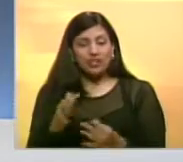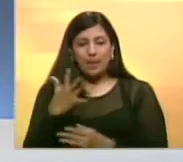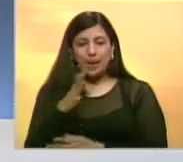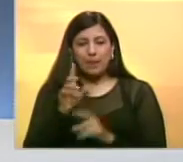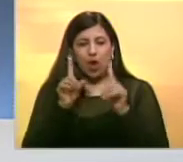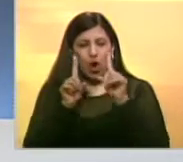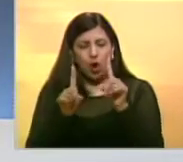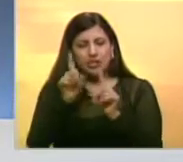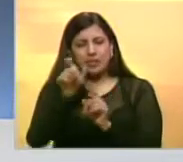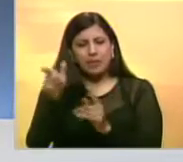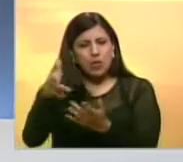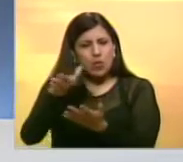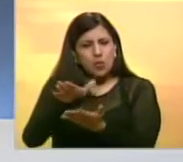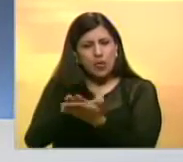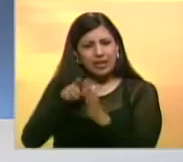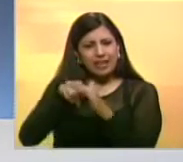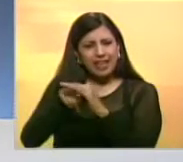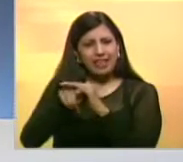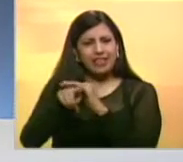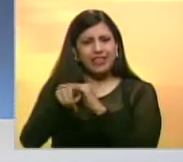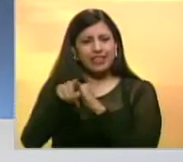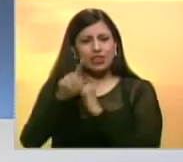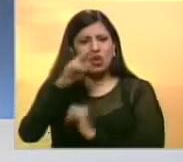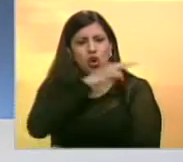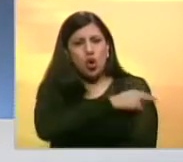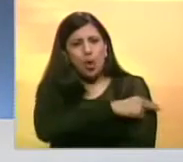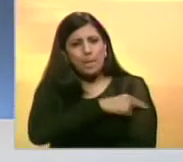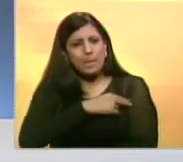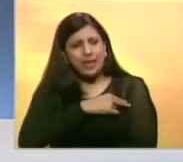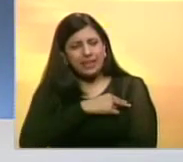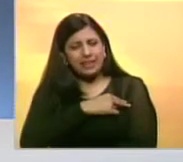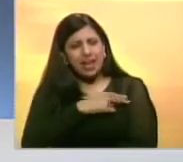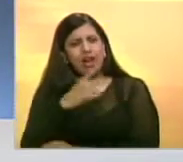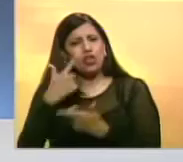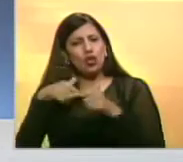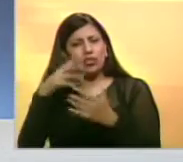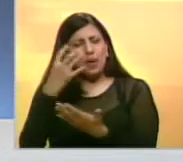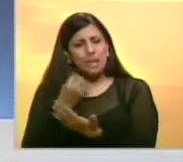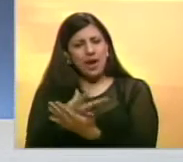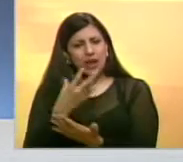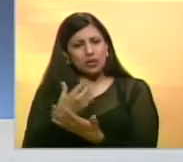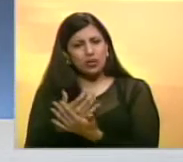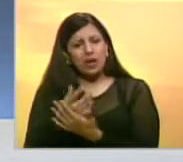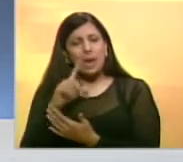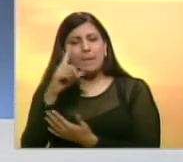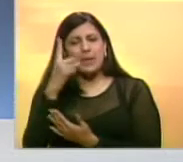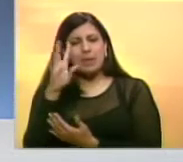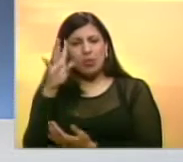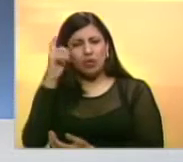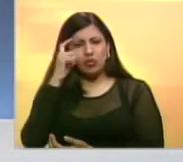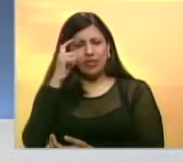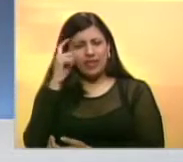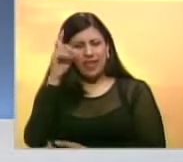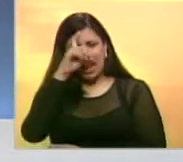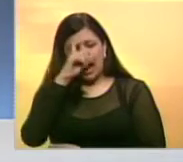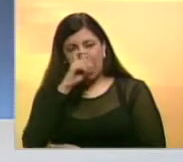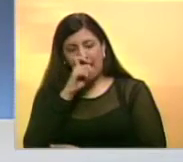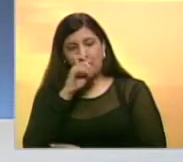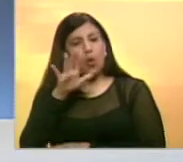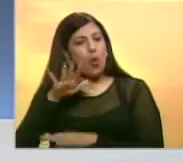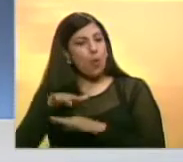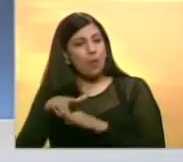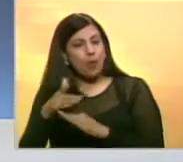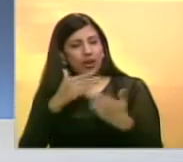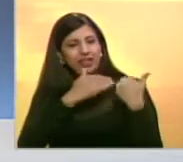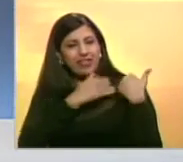al menos 11 cadáveres ingresaron a la morgue del hospital Manuel Núñez Tobar de Maturín durante los primeros cuatro días del año. Esto